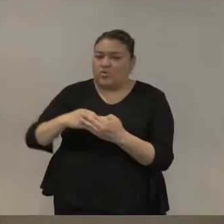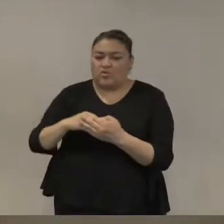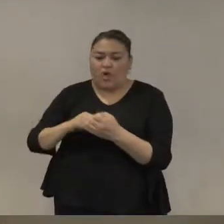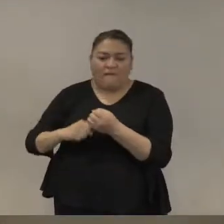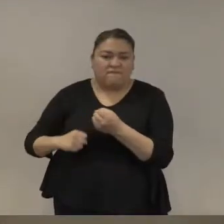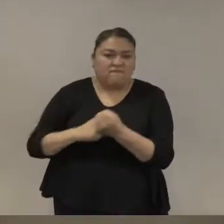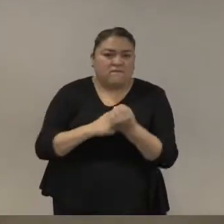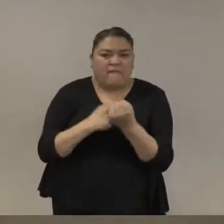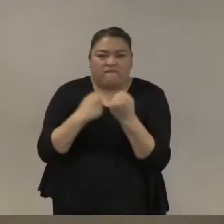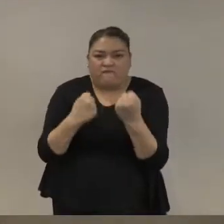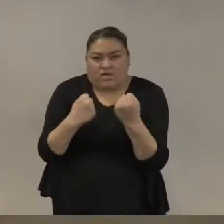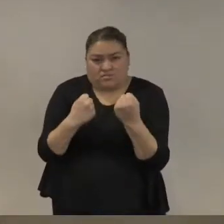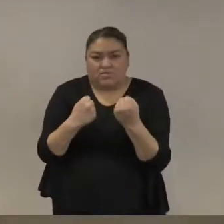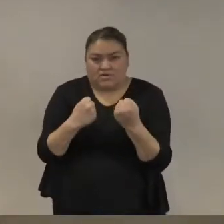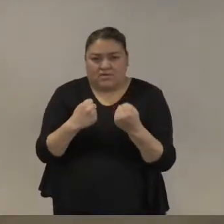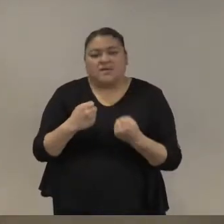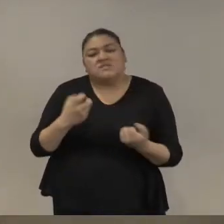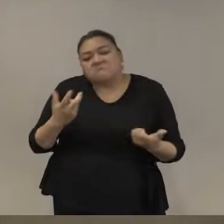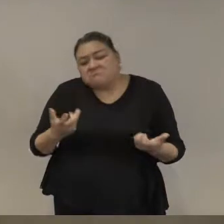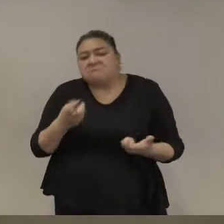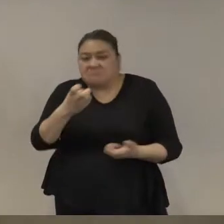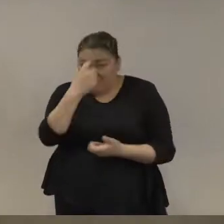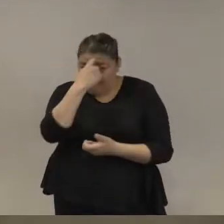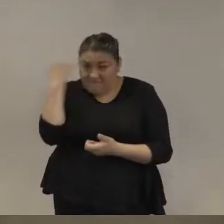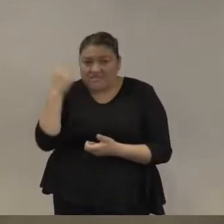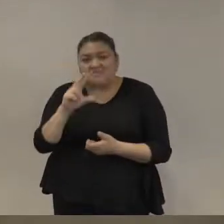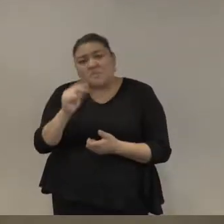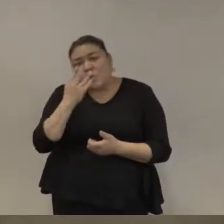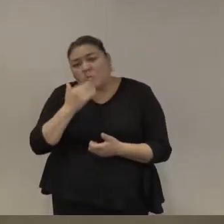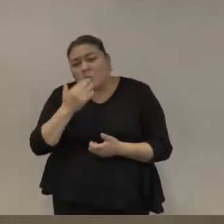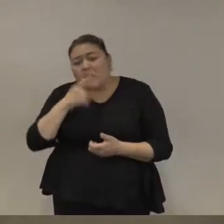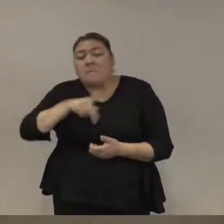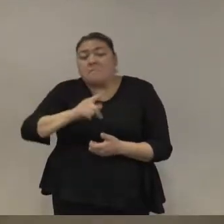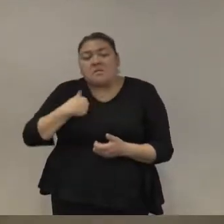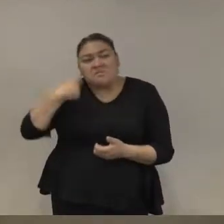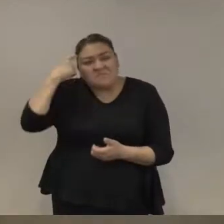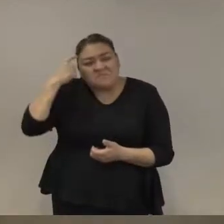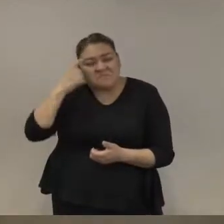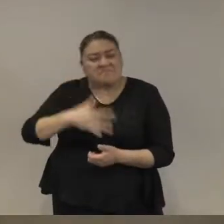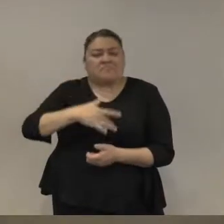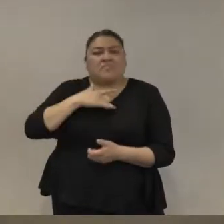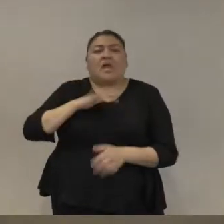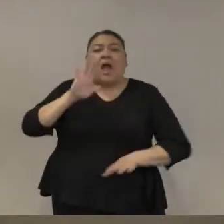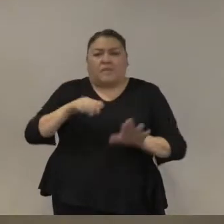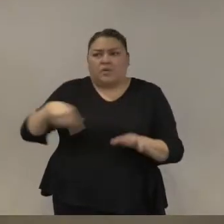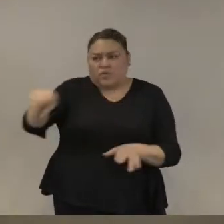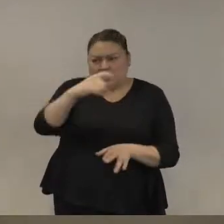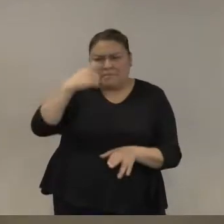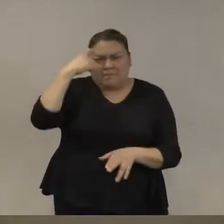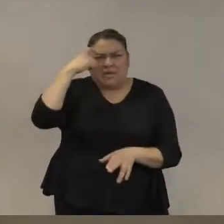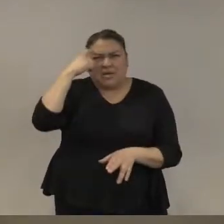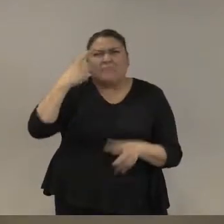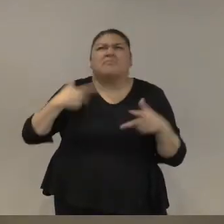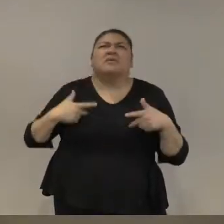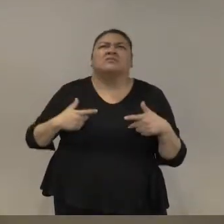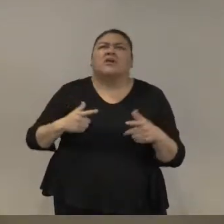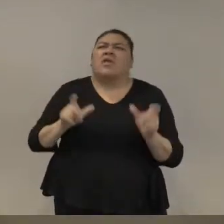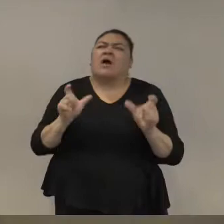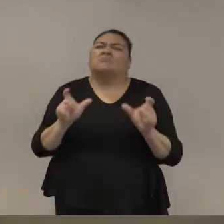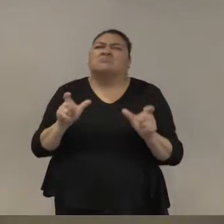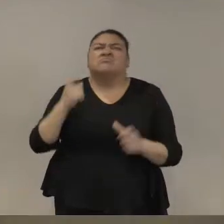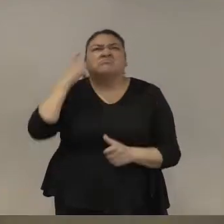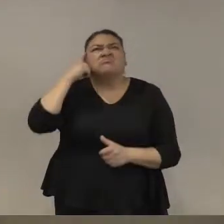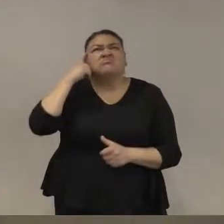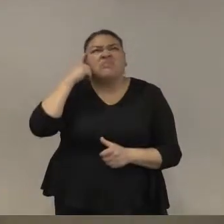no es una recomendación fácil pero no hay otra manera que veo demasiadas veces cuando se piensa en seguridad ciudadana entre comillas se piensa